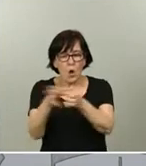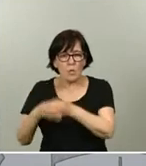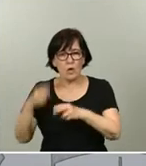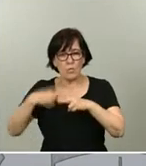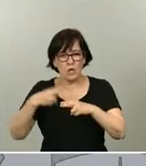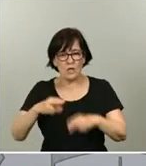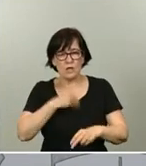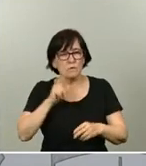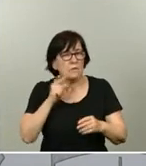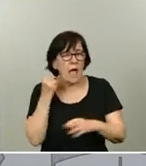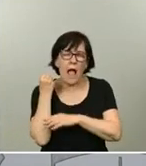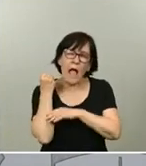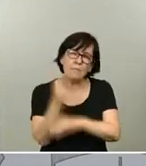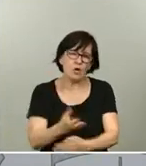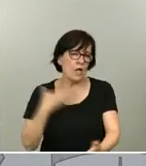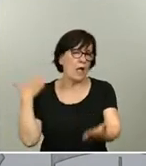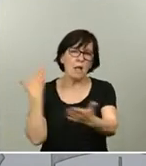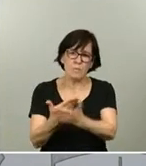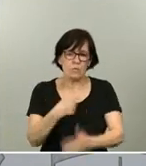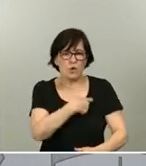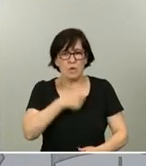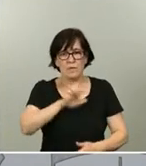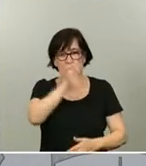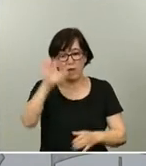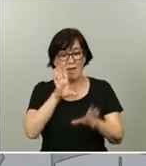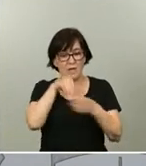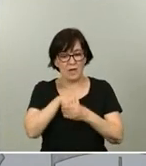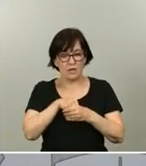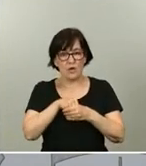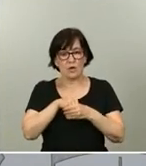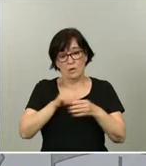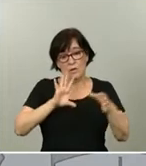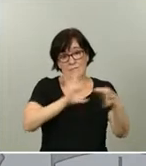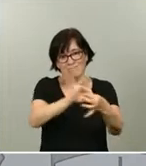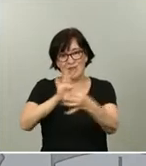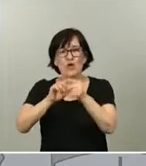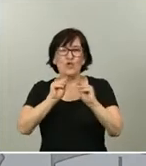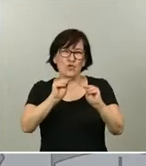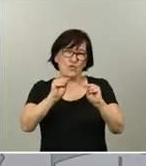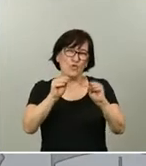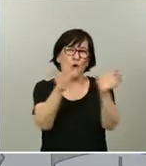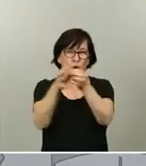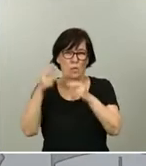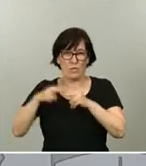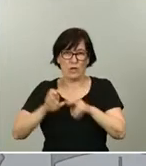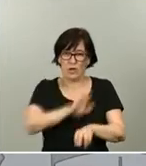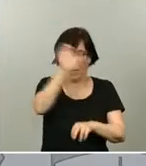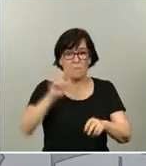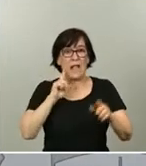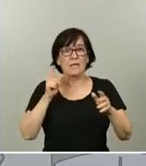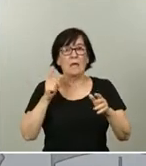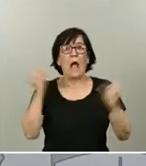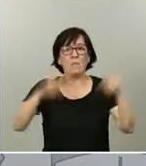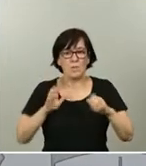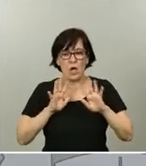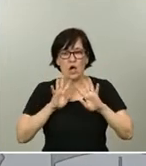activamente la propuesta de la Comisión Europea dentro de sus familias políticas respectivas para que sea aprobada en el Consejo Europeo y se pueda